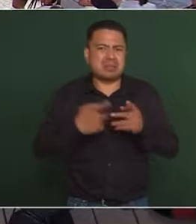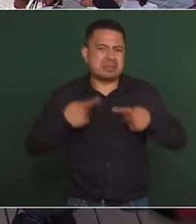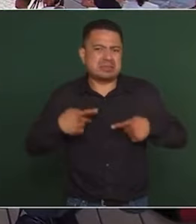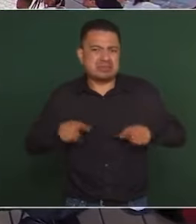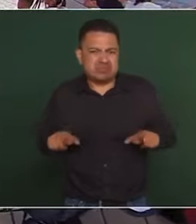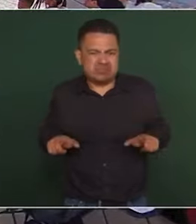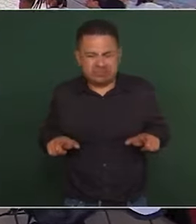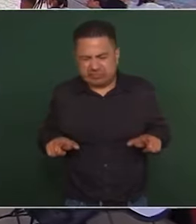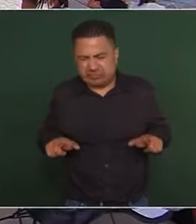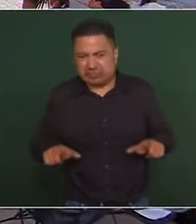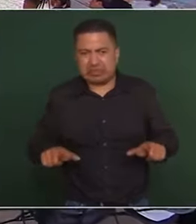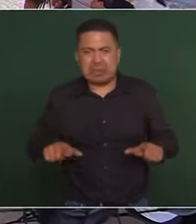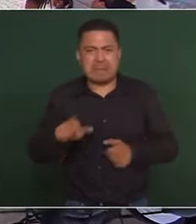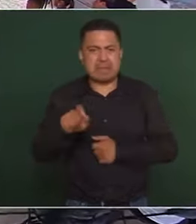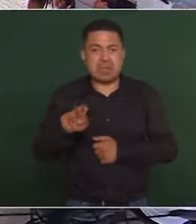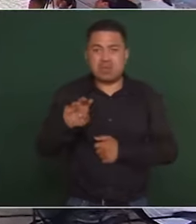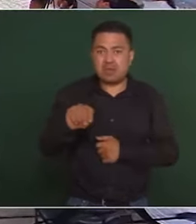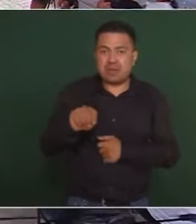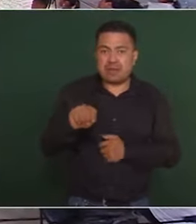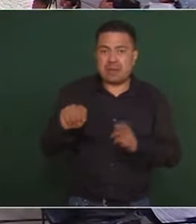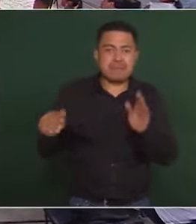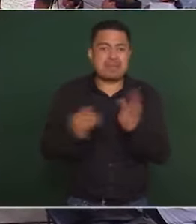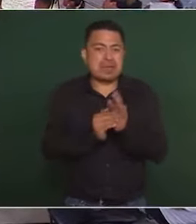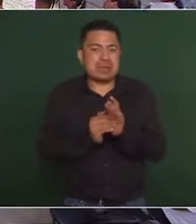mil elementos.